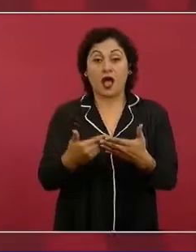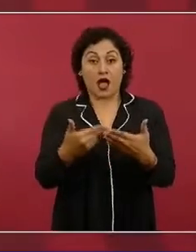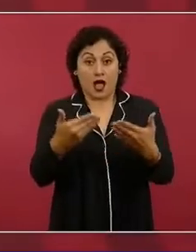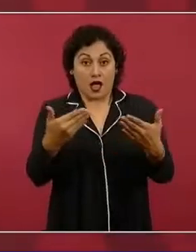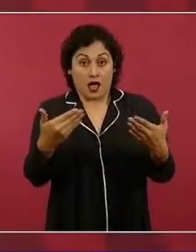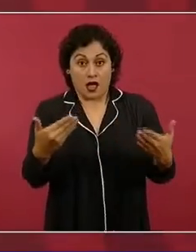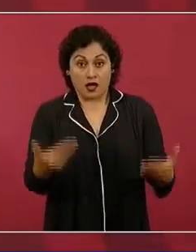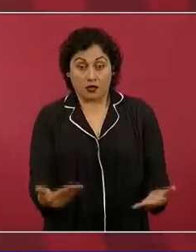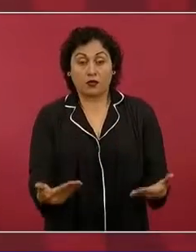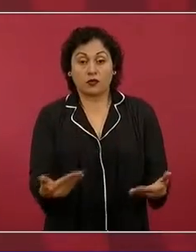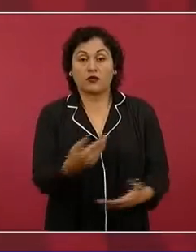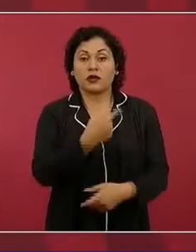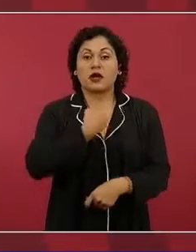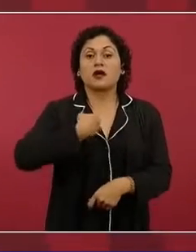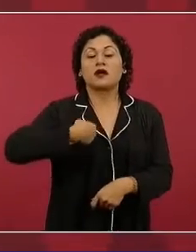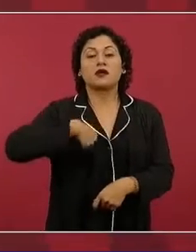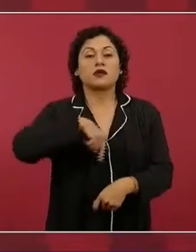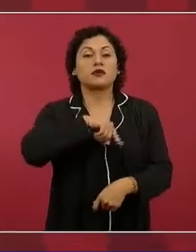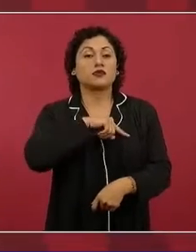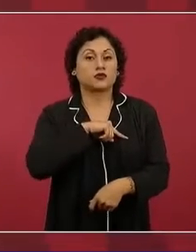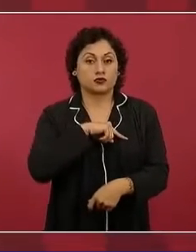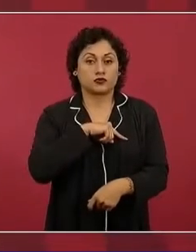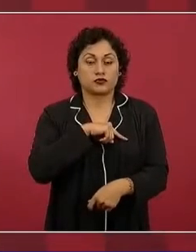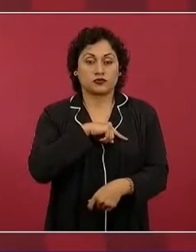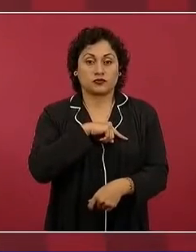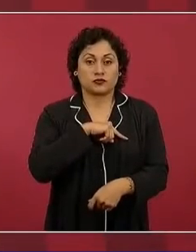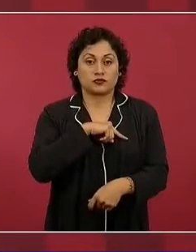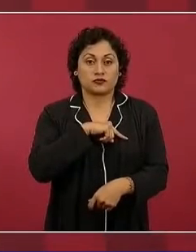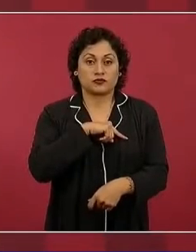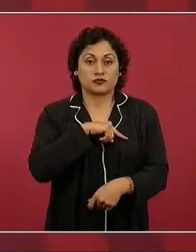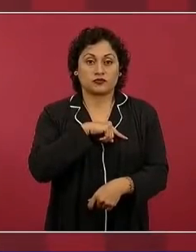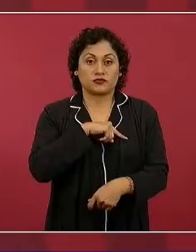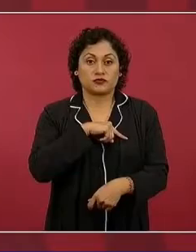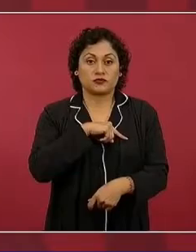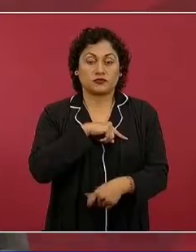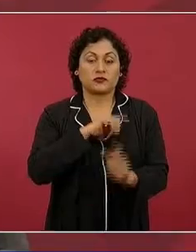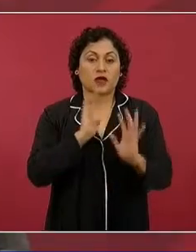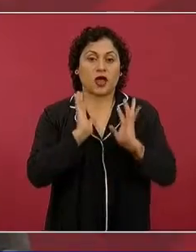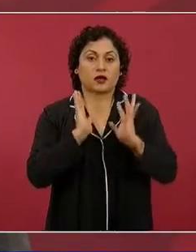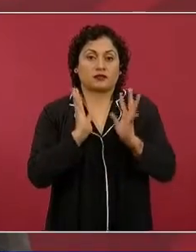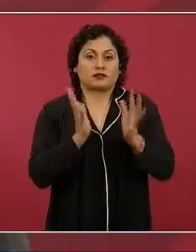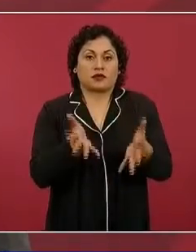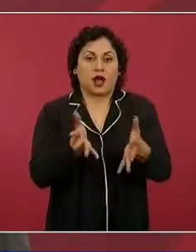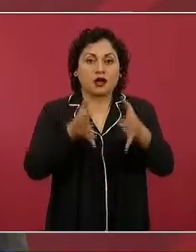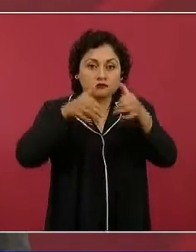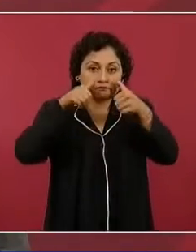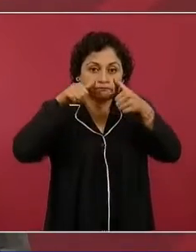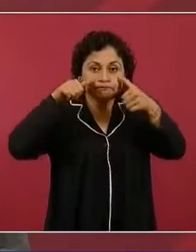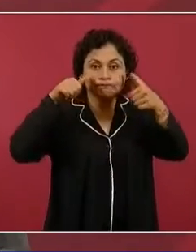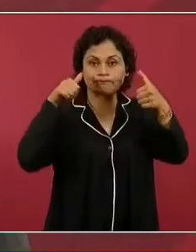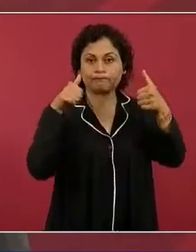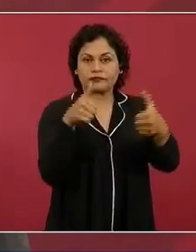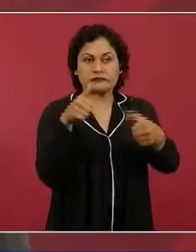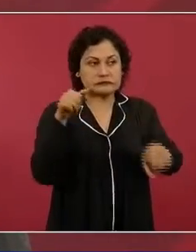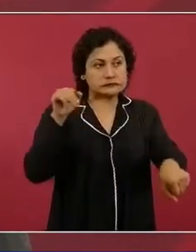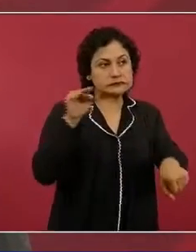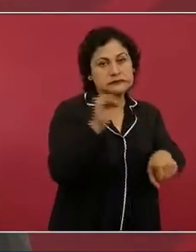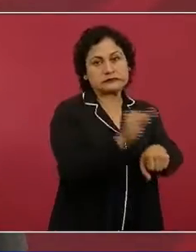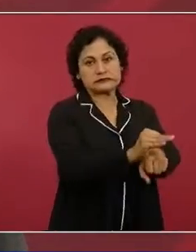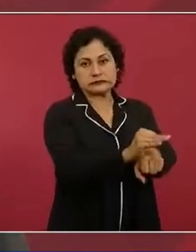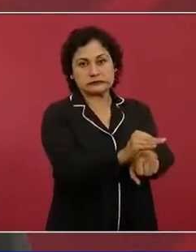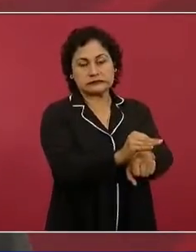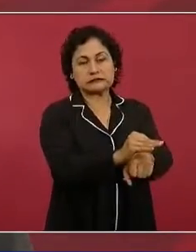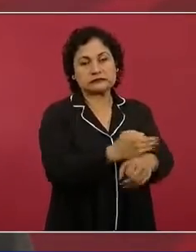aplicados en proteger a los